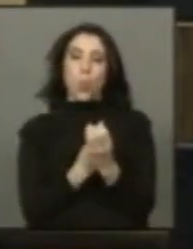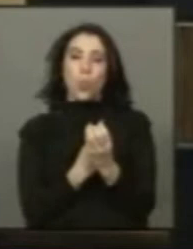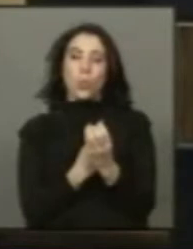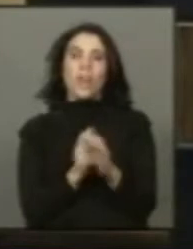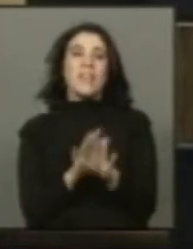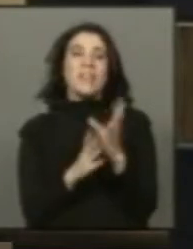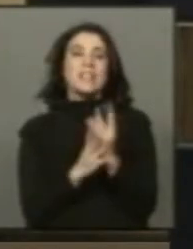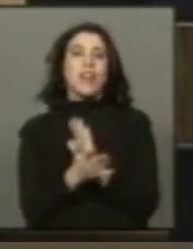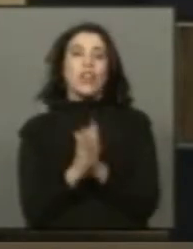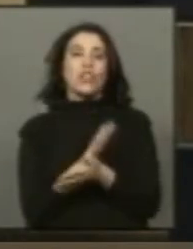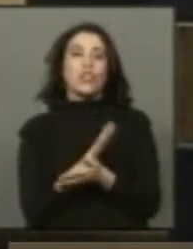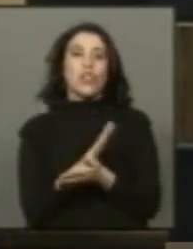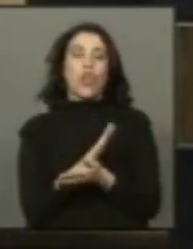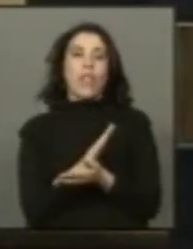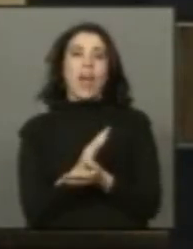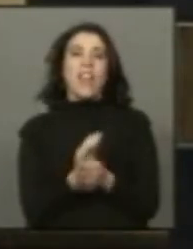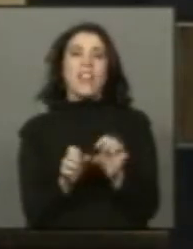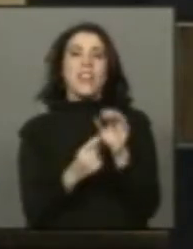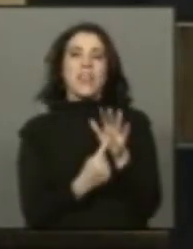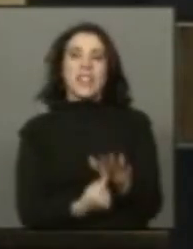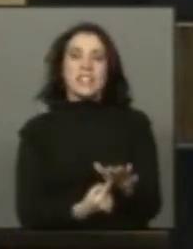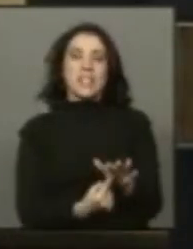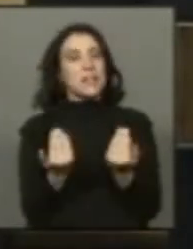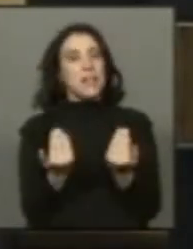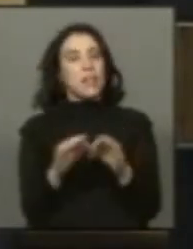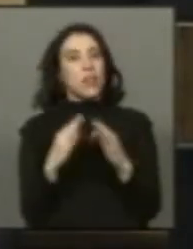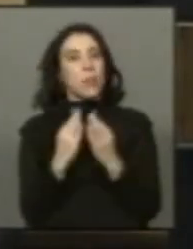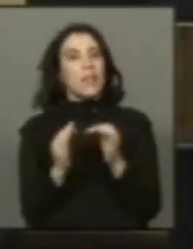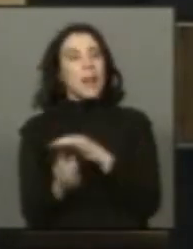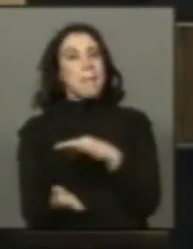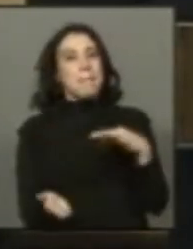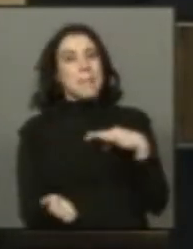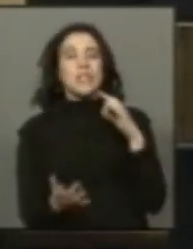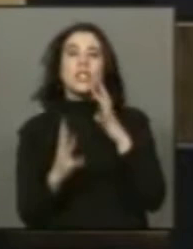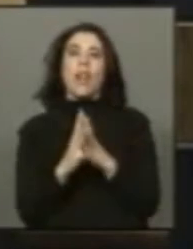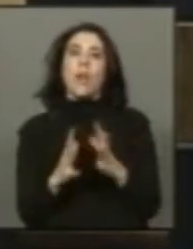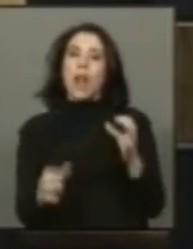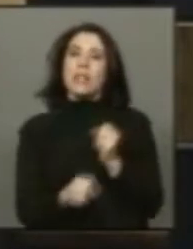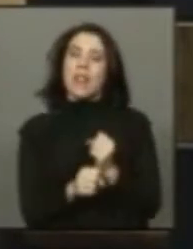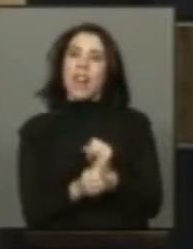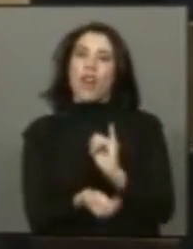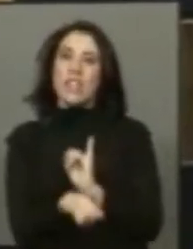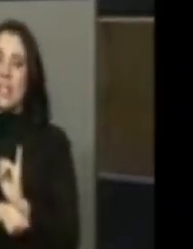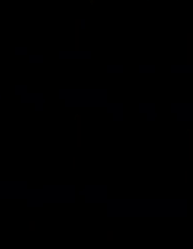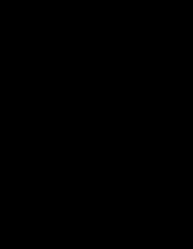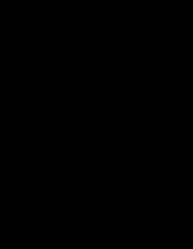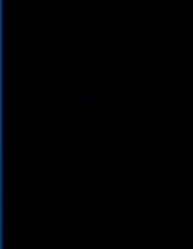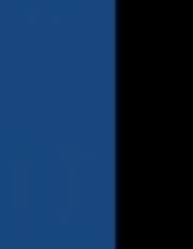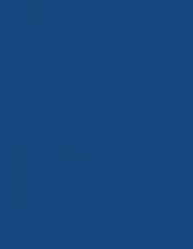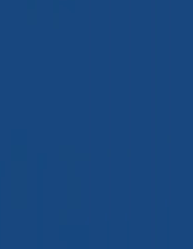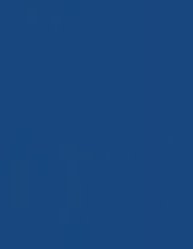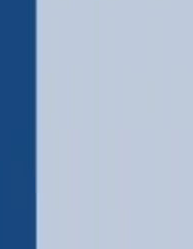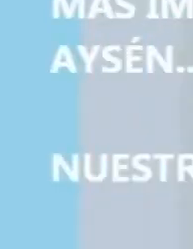termine con todo tipo de discriminación entre ambos sexos. Este Ministerio tiene un tremendo papel institucional, un tremendo rol